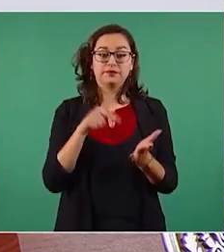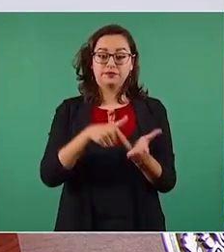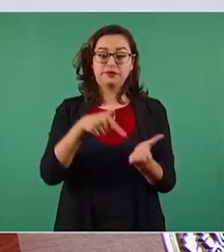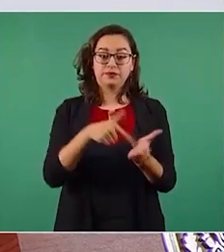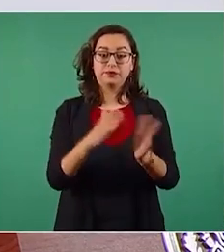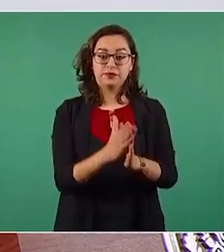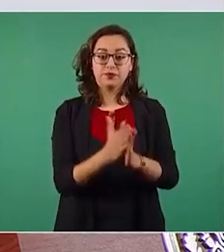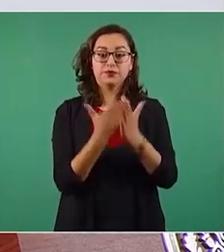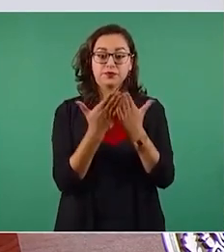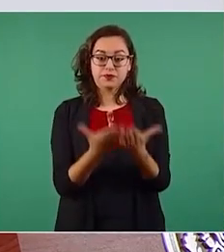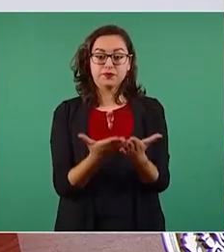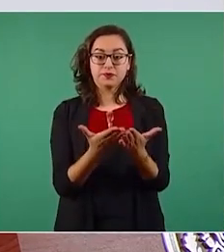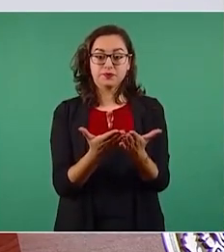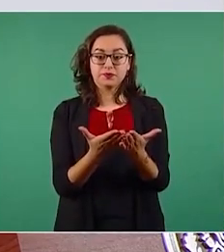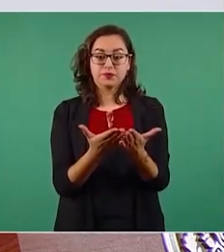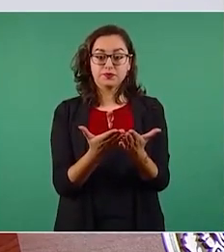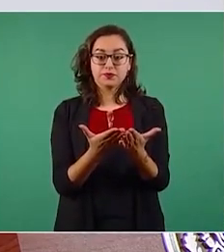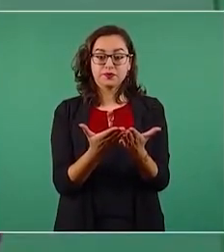de cómo